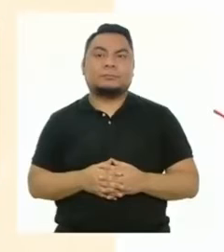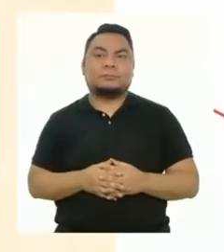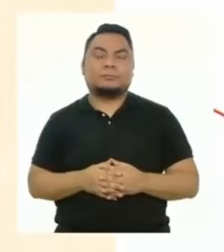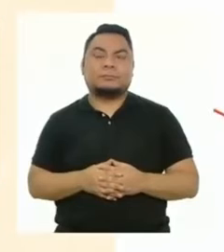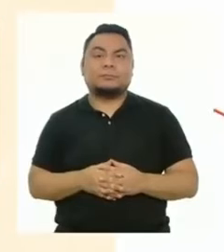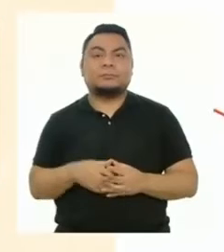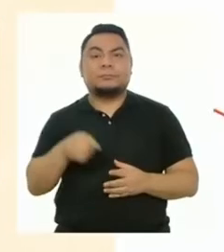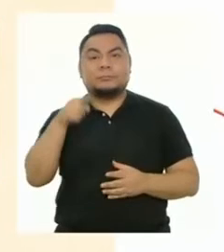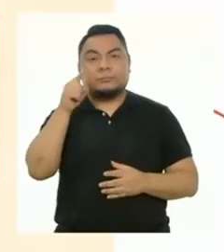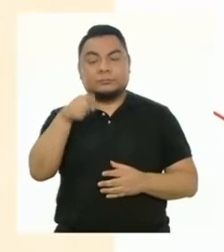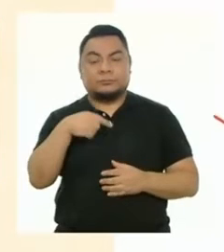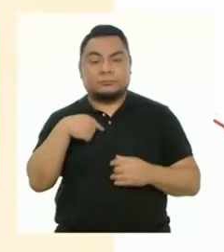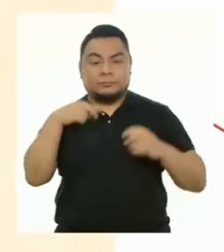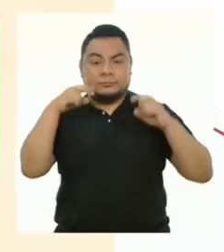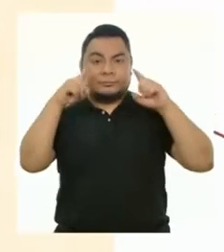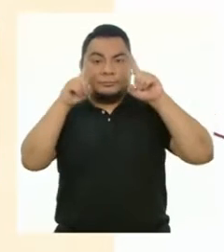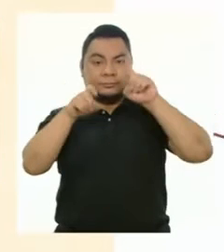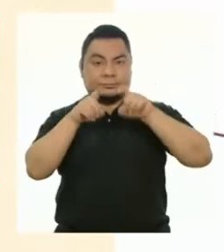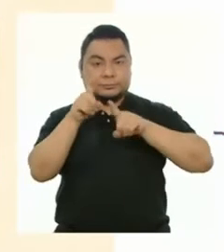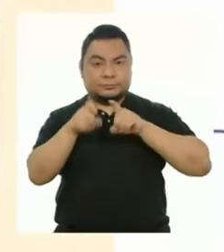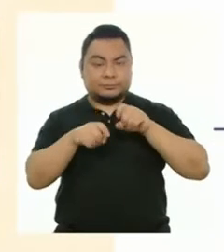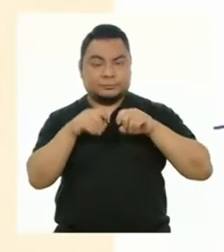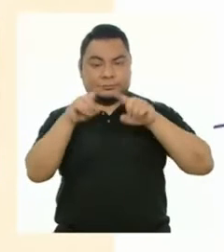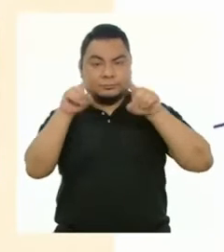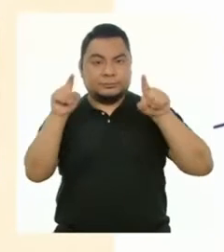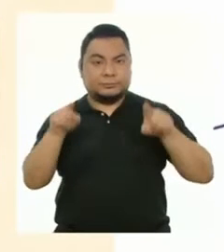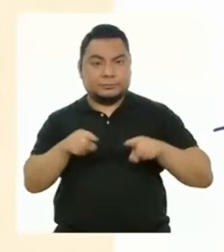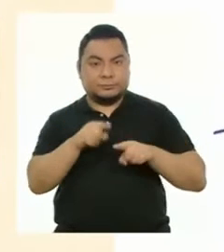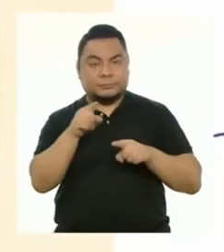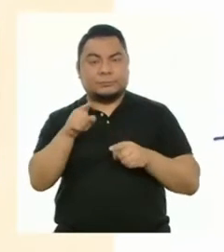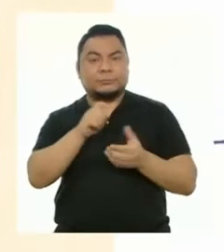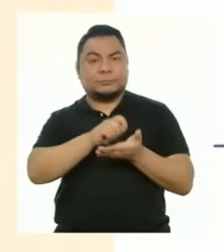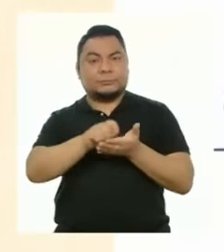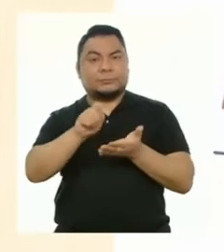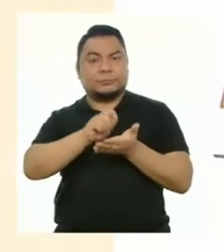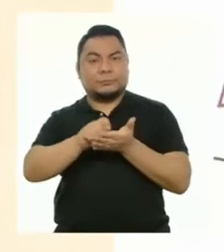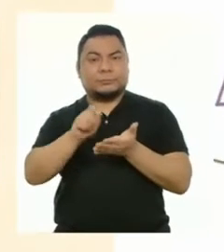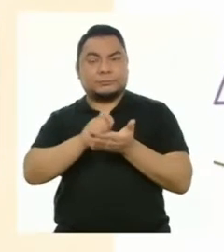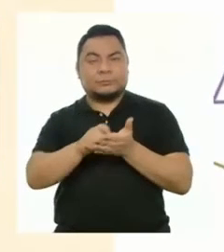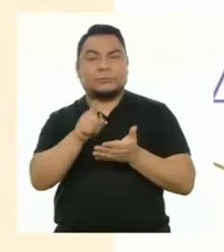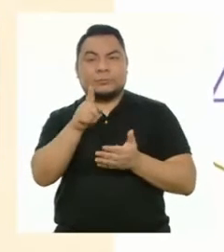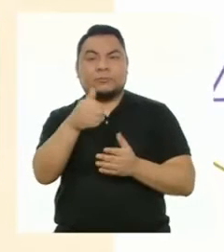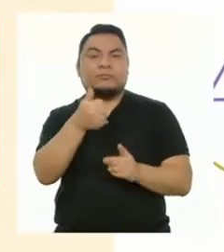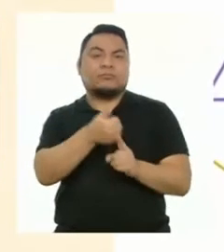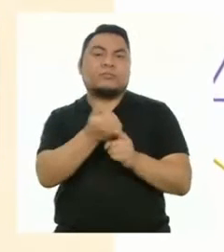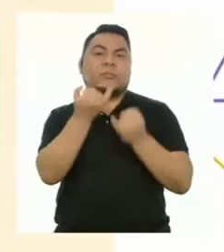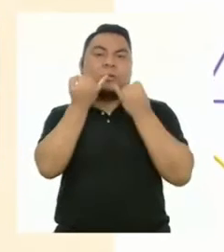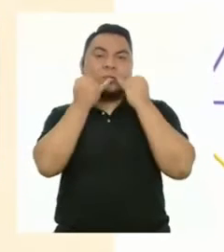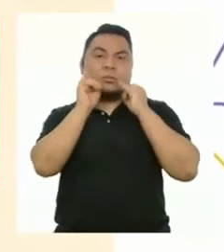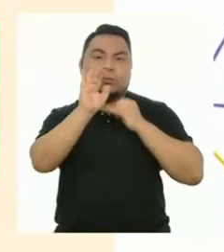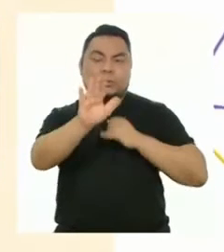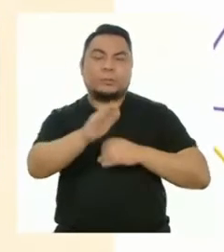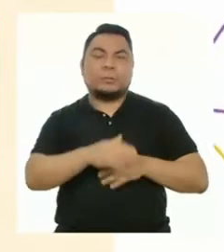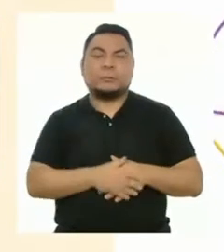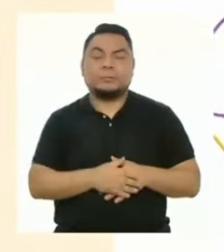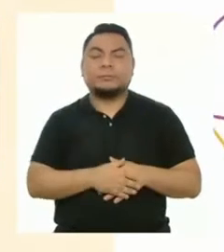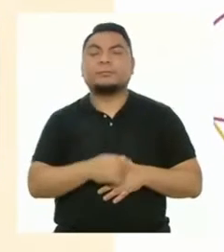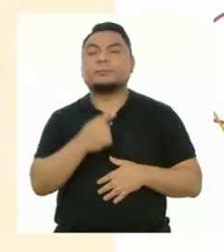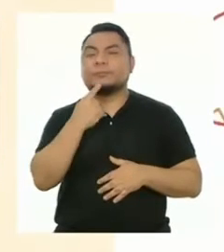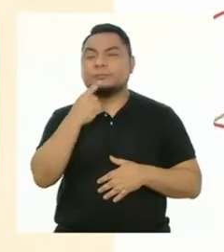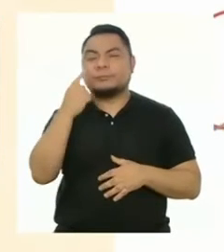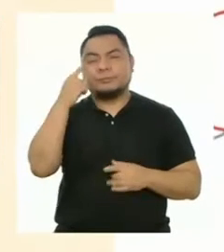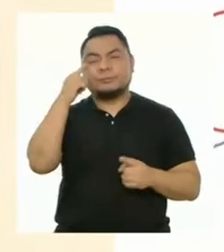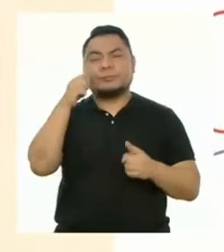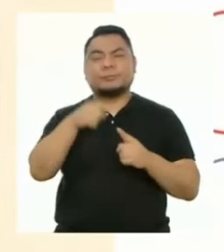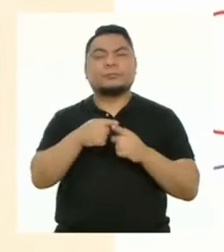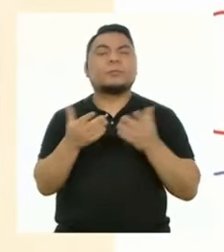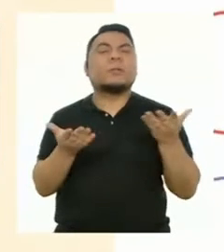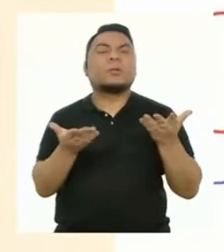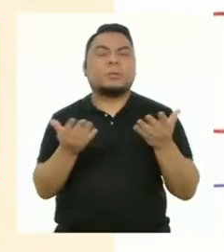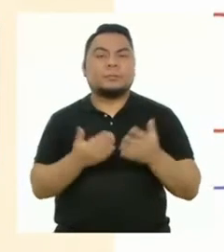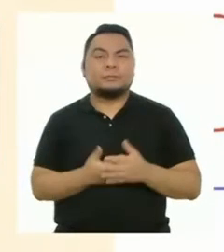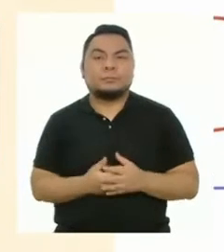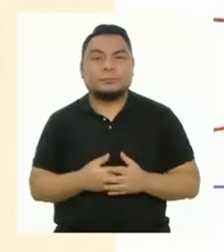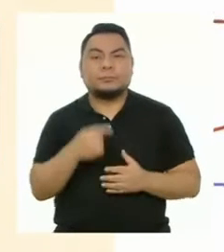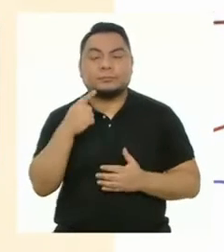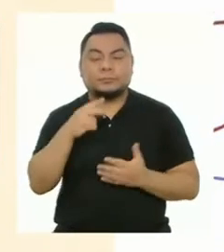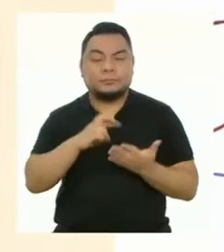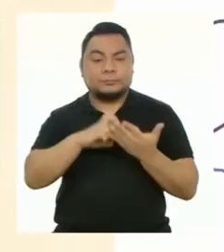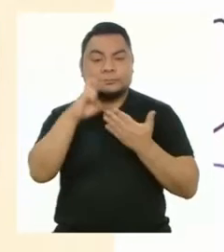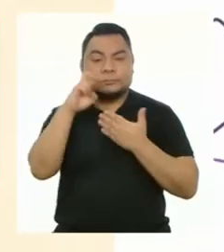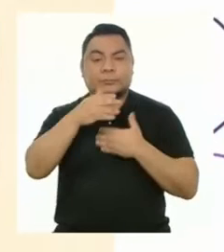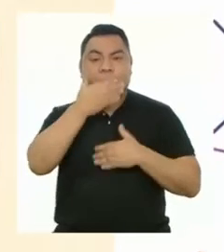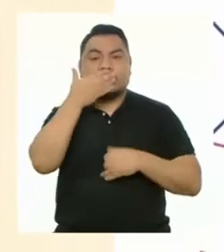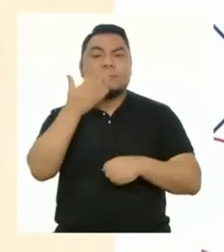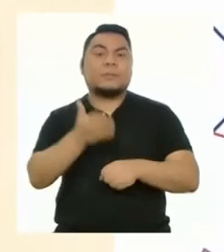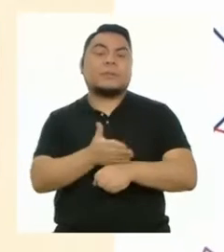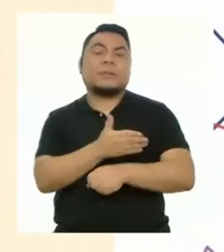Para evaluar la competencia, escribe textos en su lengua materna. Se propuso el siguiente reto. Elaboramos un